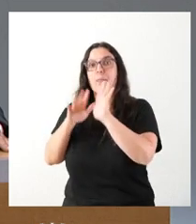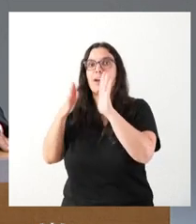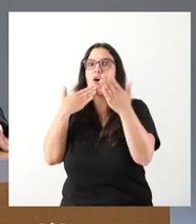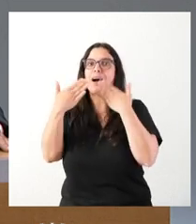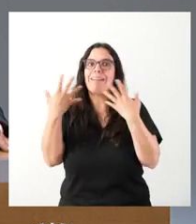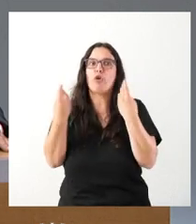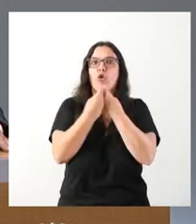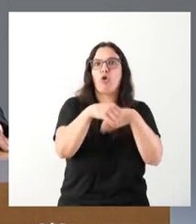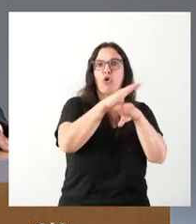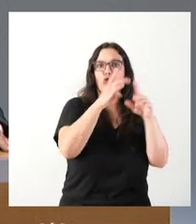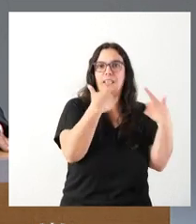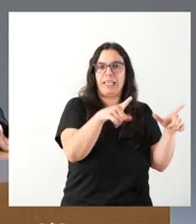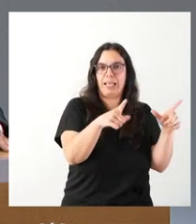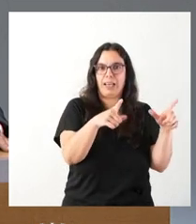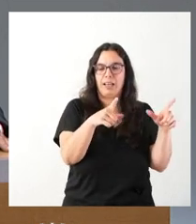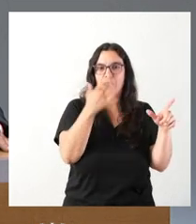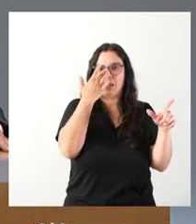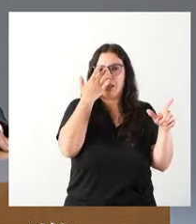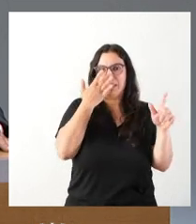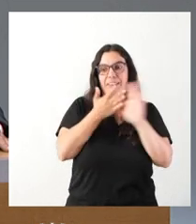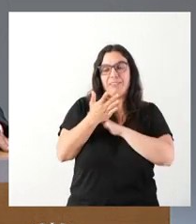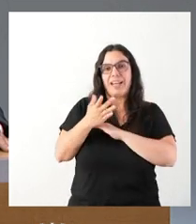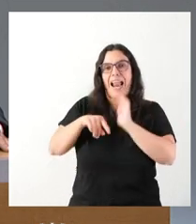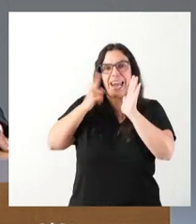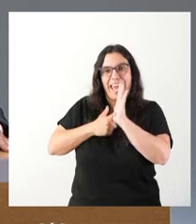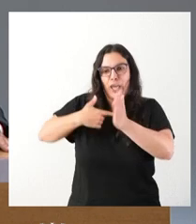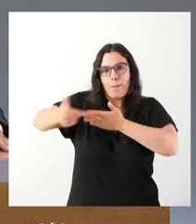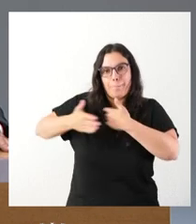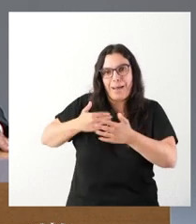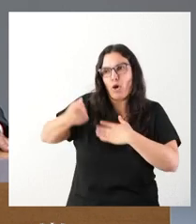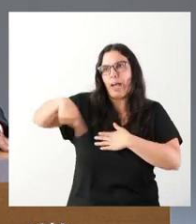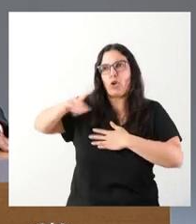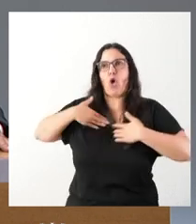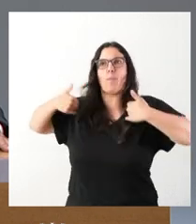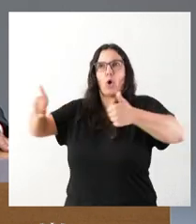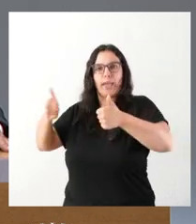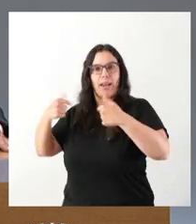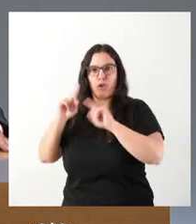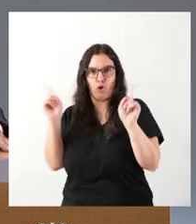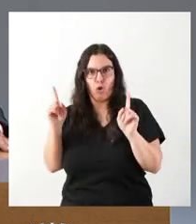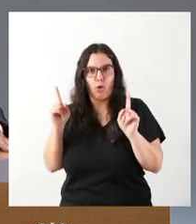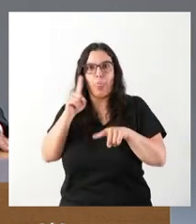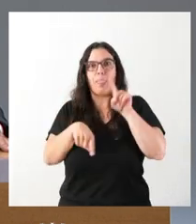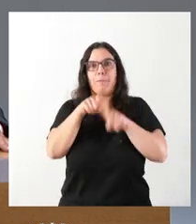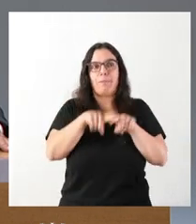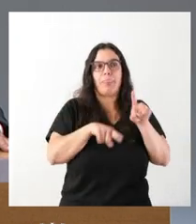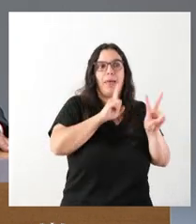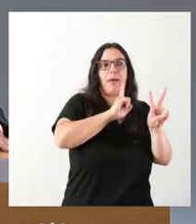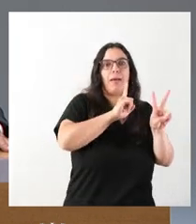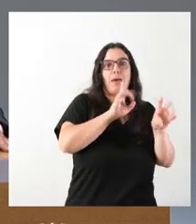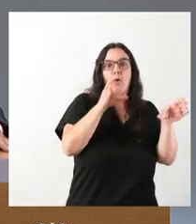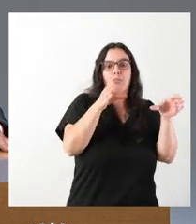la consejería. Los empleados públicos no hacen las leyes como ellos quieren, sino orientadas a cómo